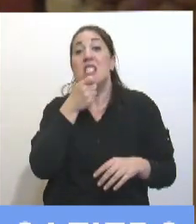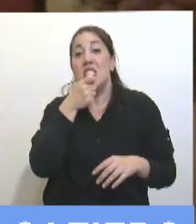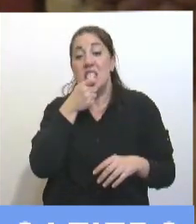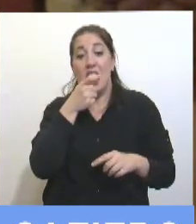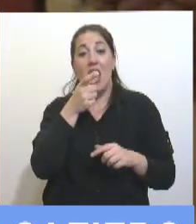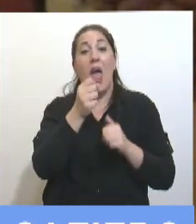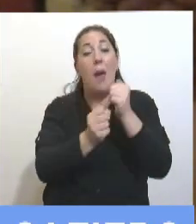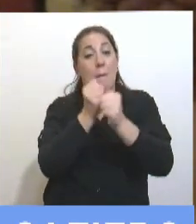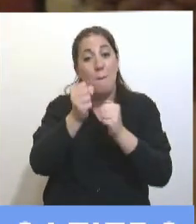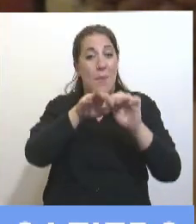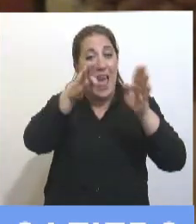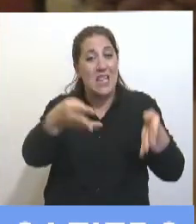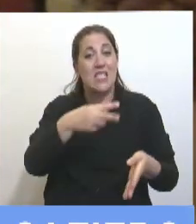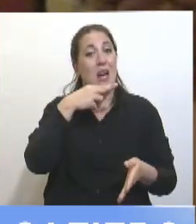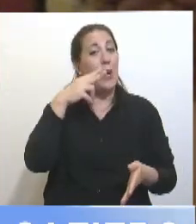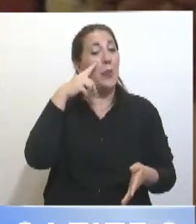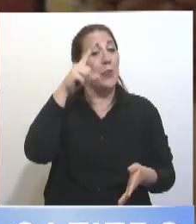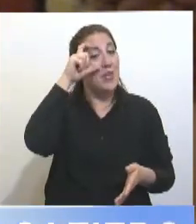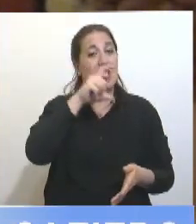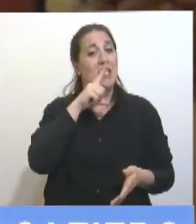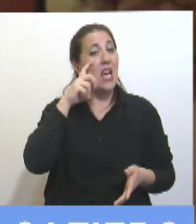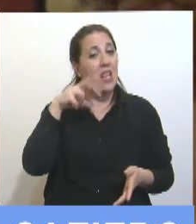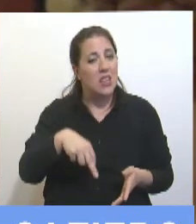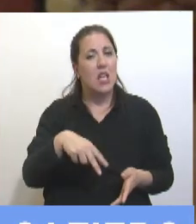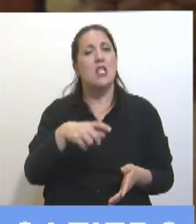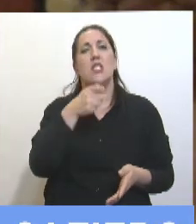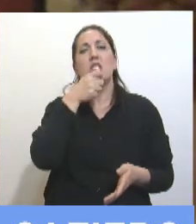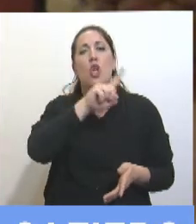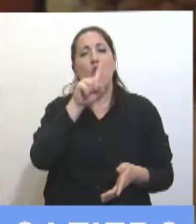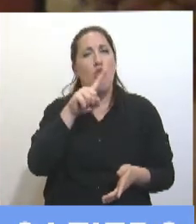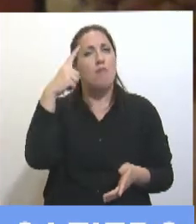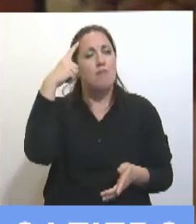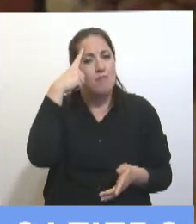una cuestión no razonable, no razonada,